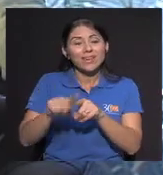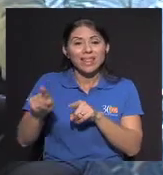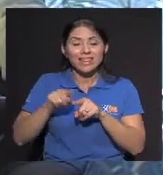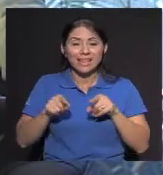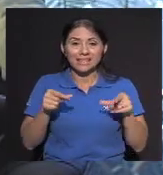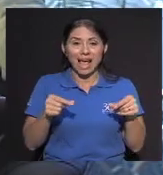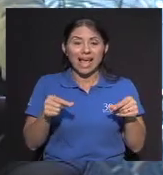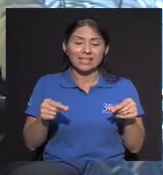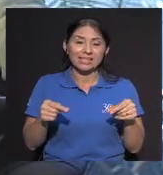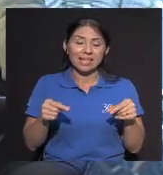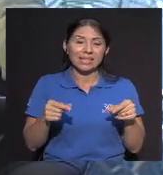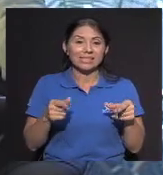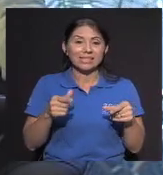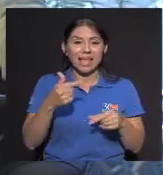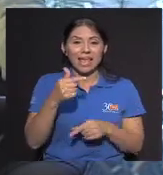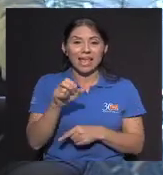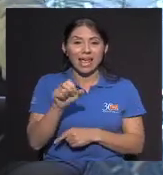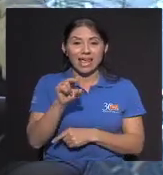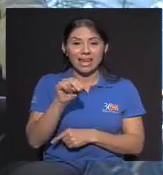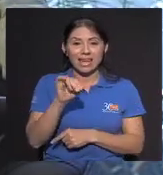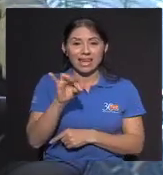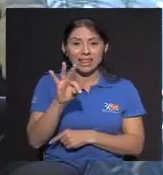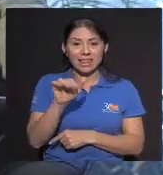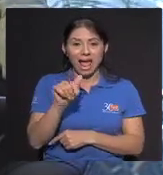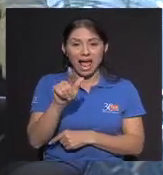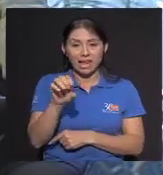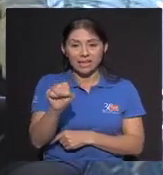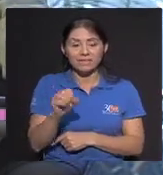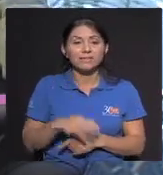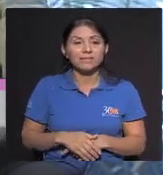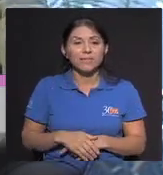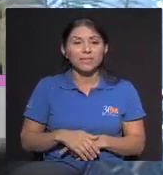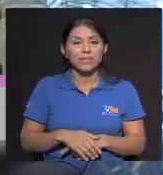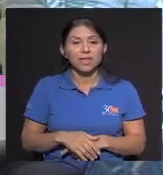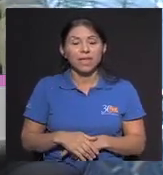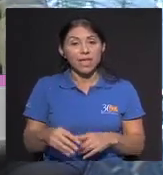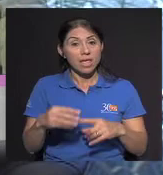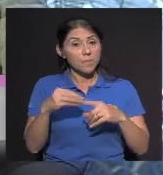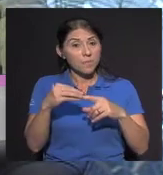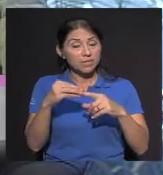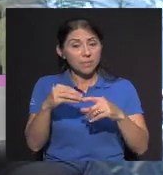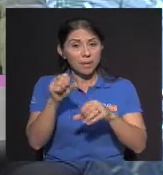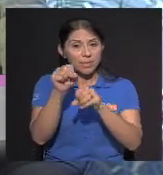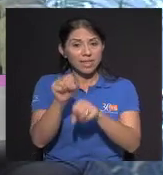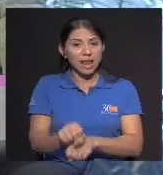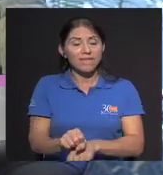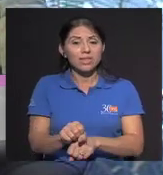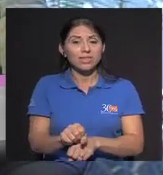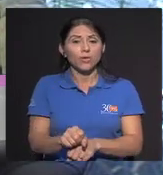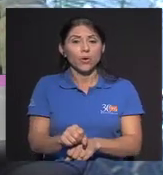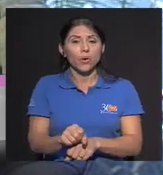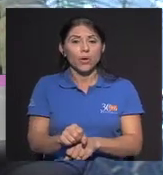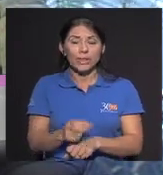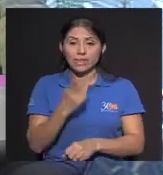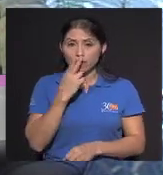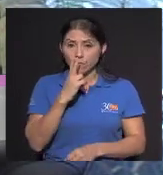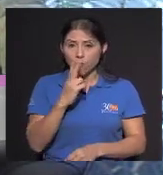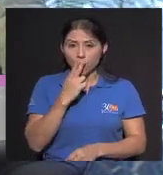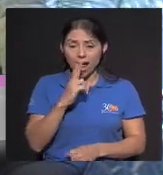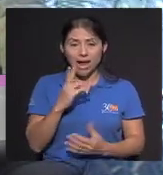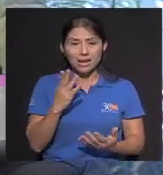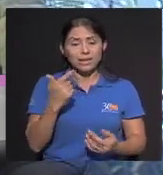diferentes cánceres Genitales Y Principalmente El El hábito De